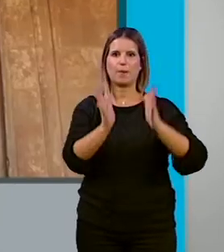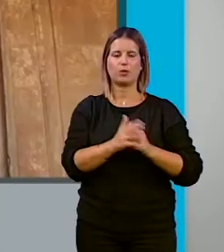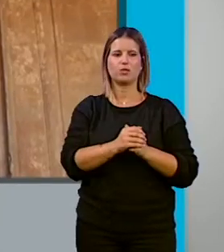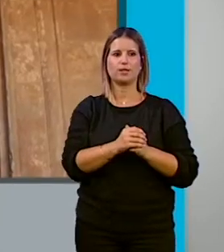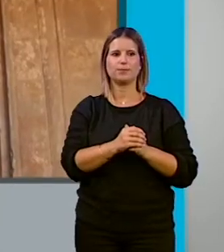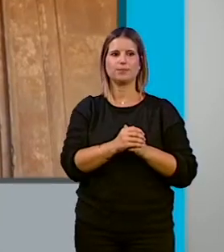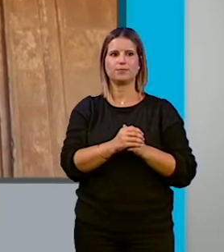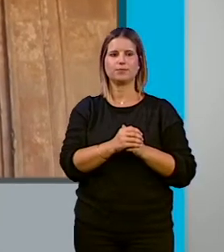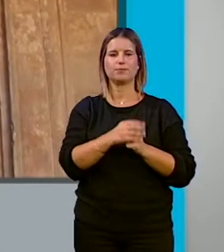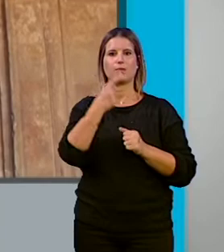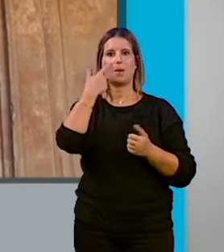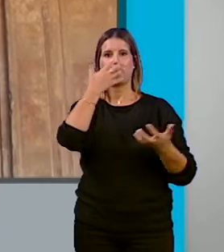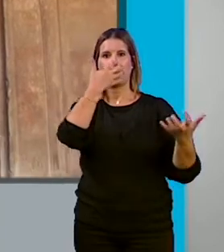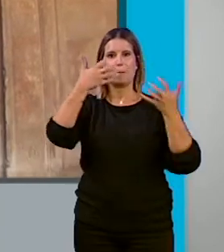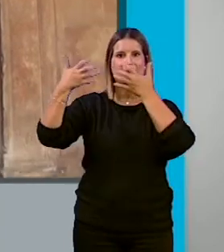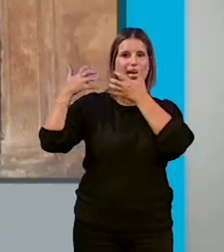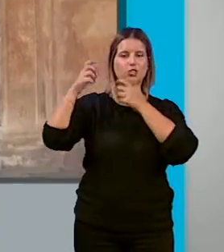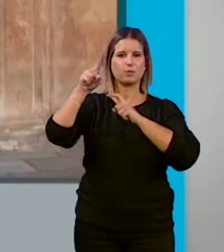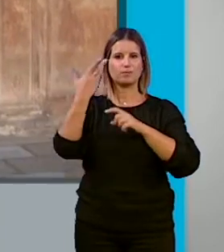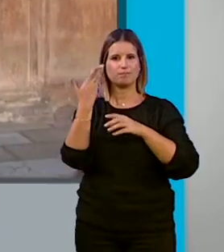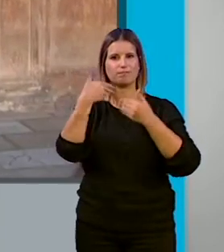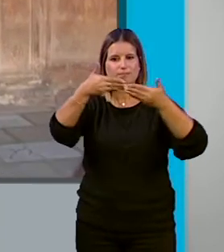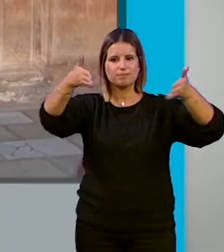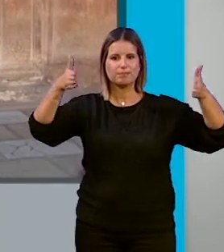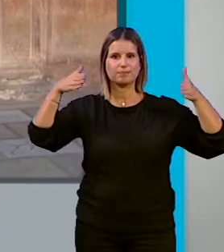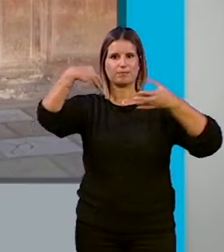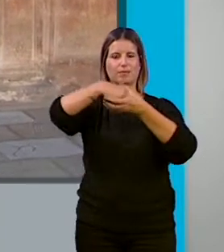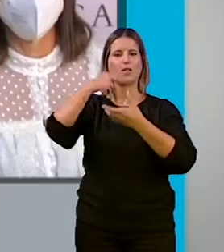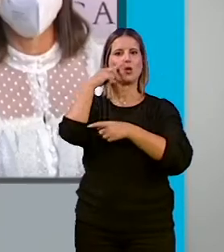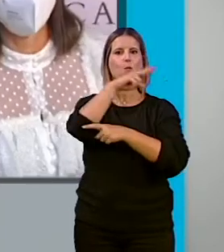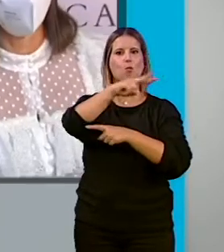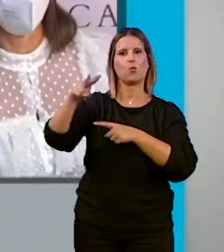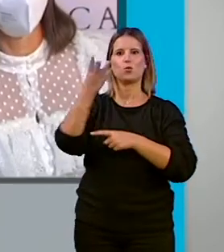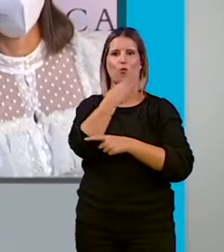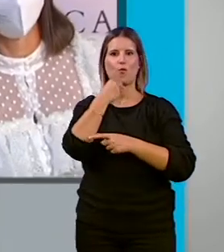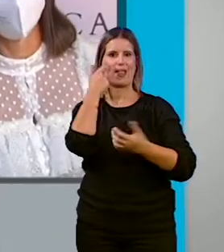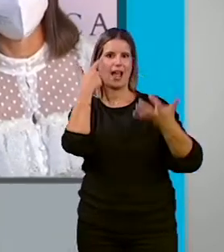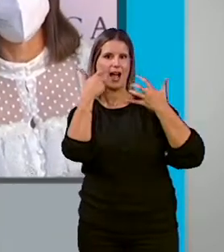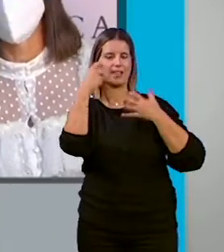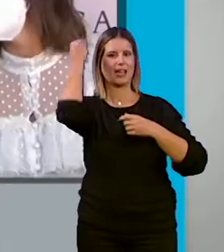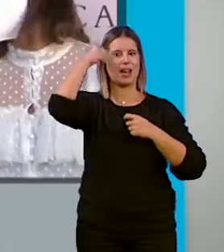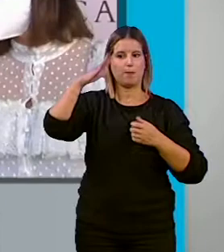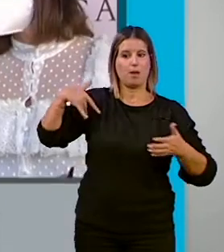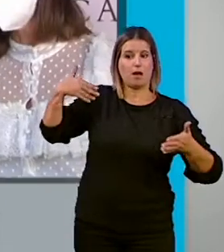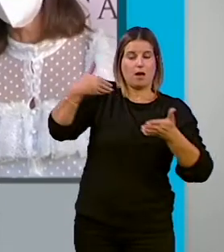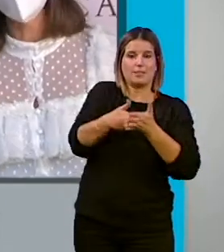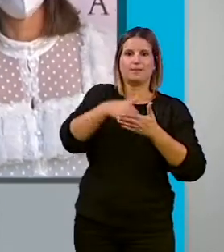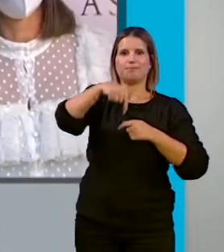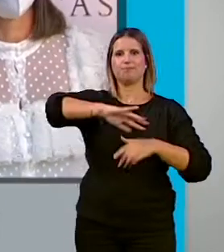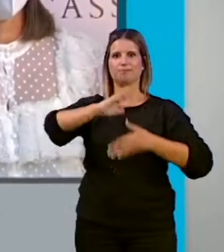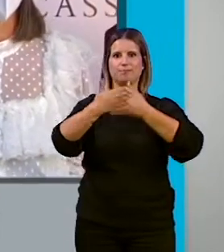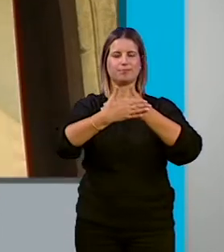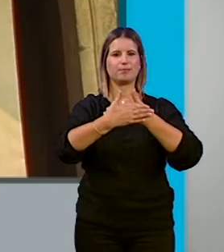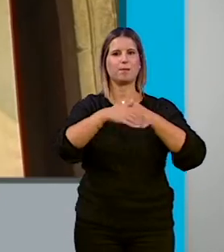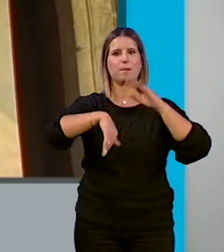Odaliscas de Ingresa Picasso es la exposición que ha estado expuesta en el Museo de Bellas Artes de la Alhambra en los últimos meses hasta hoy, que cierra sus puertas. Más de